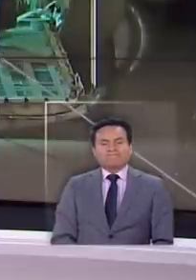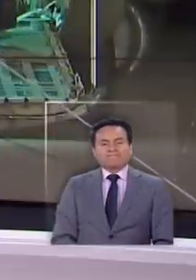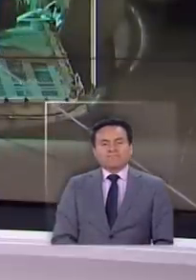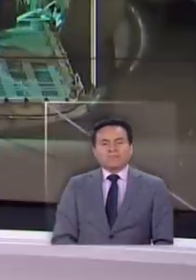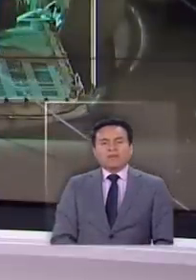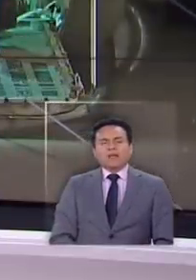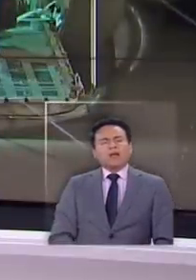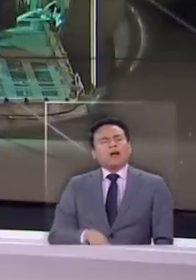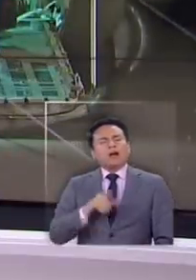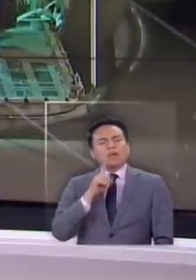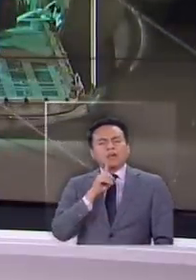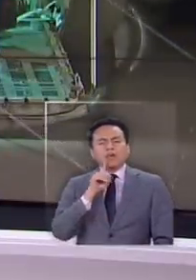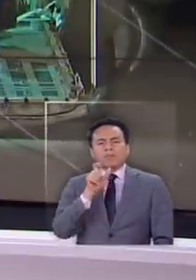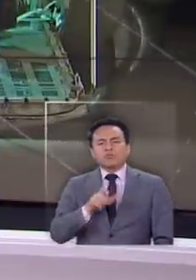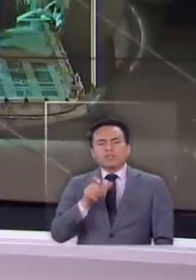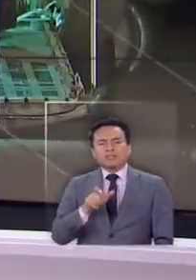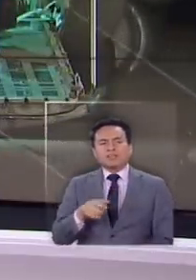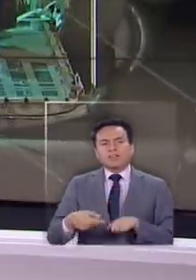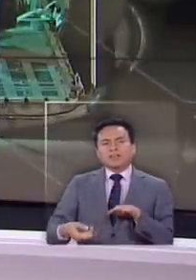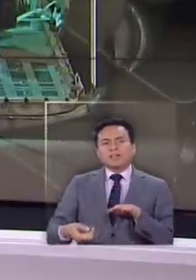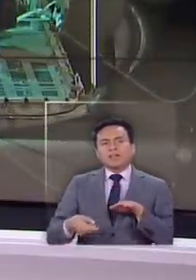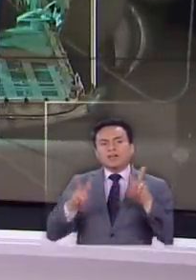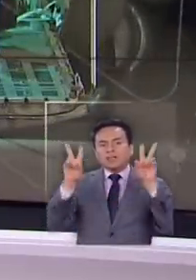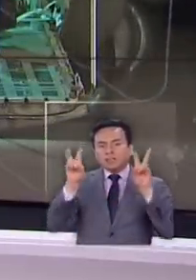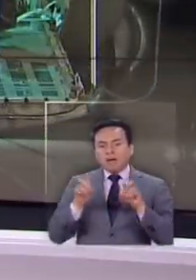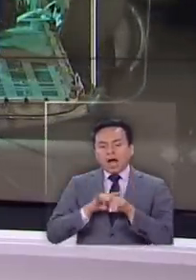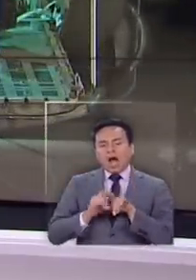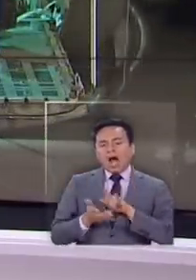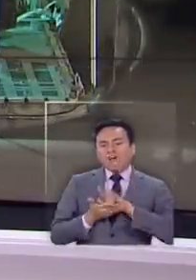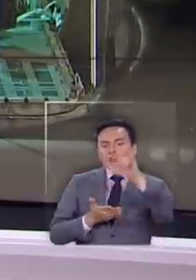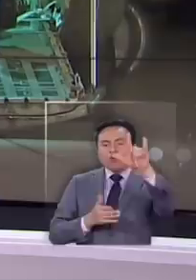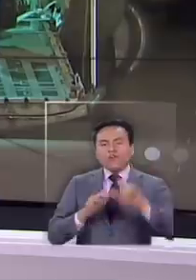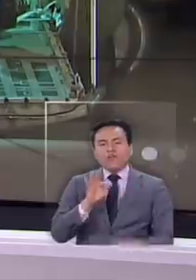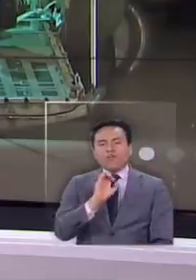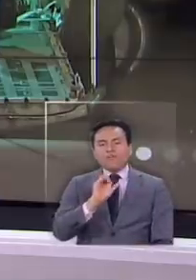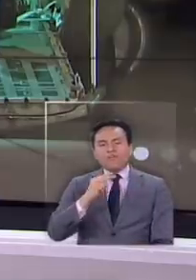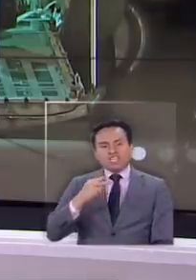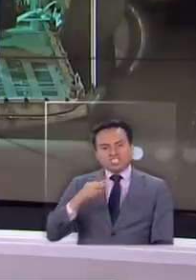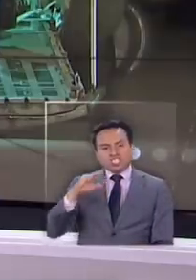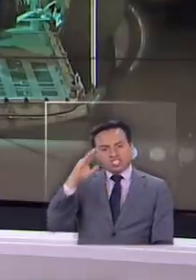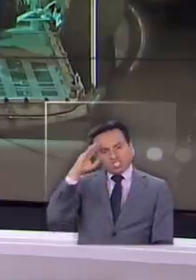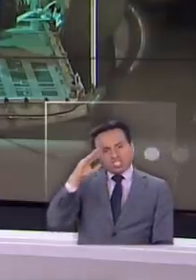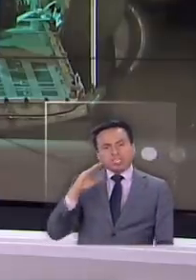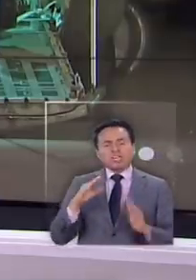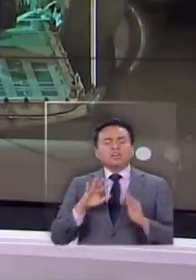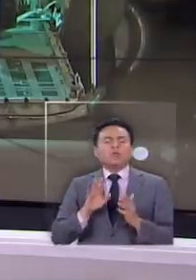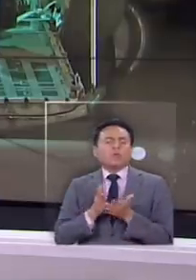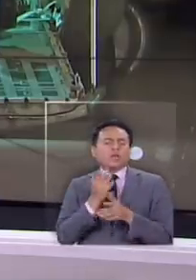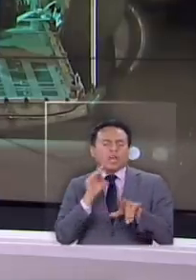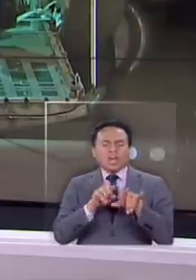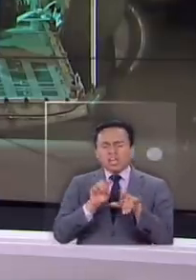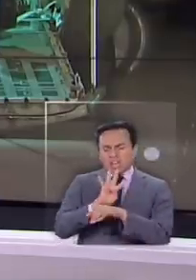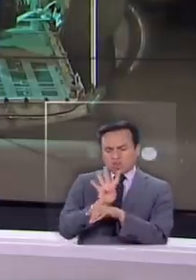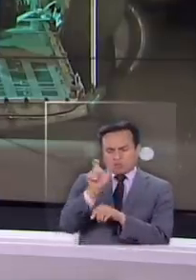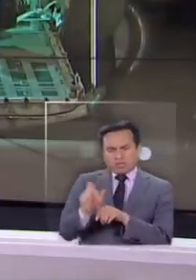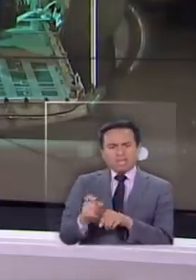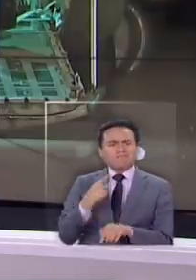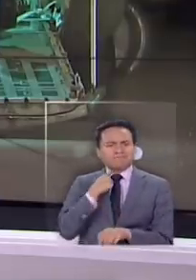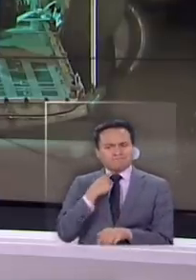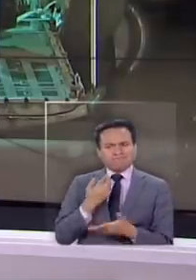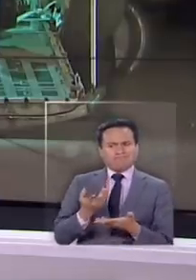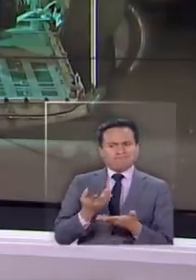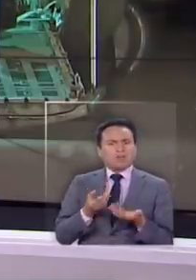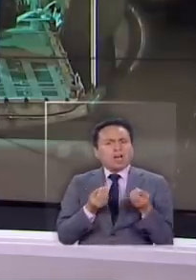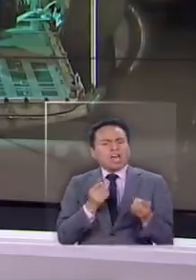¿Y a quiénes hay que transportar en un avión FACH cuando el diagnóstico de COVID-19 es positivo?